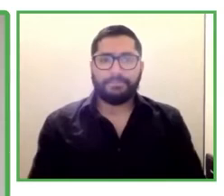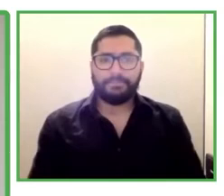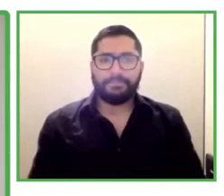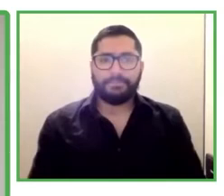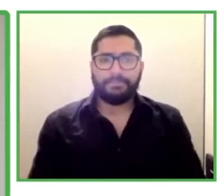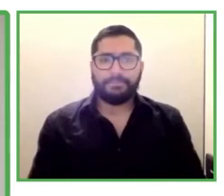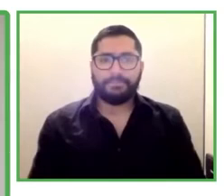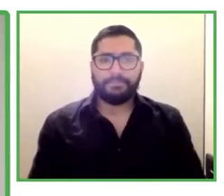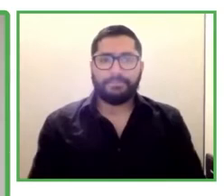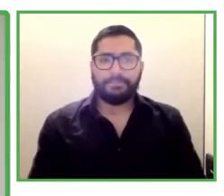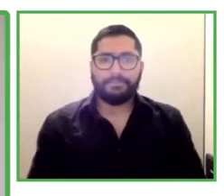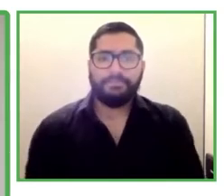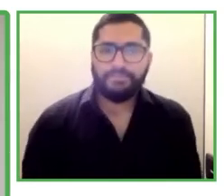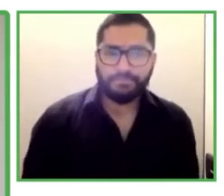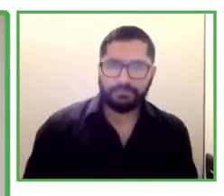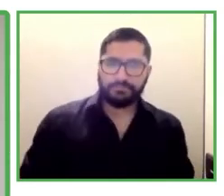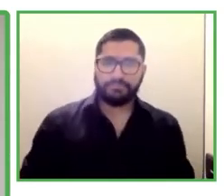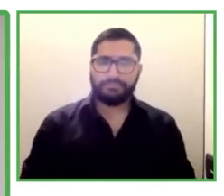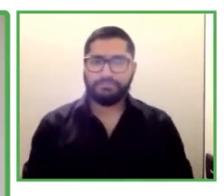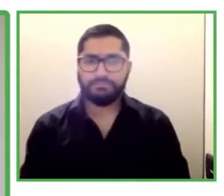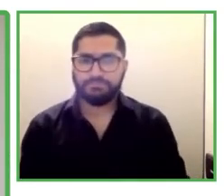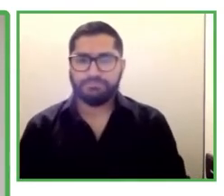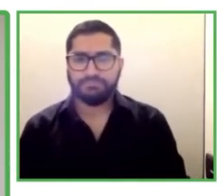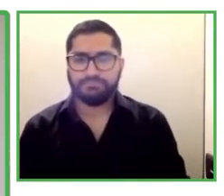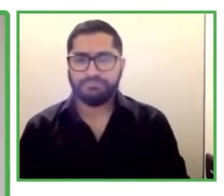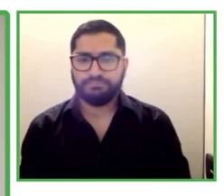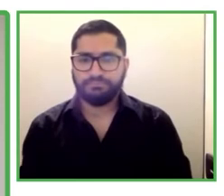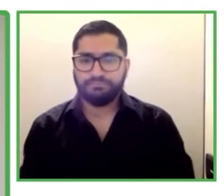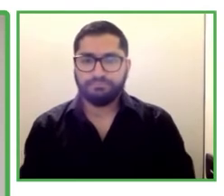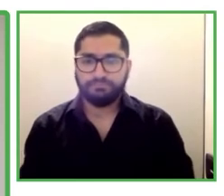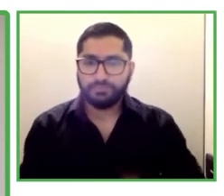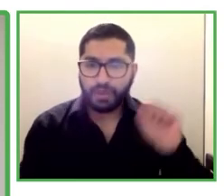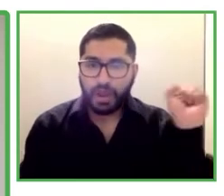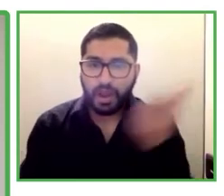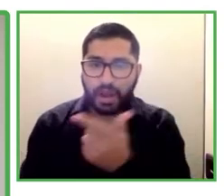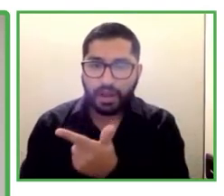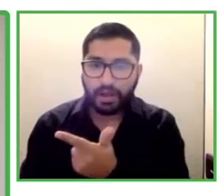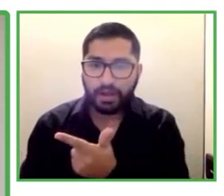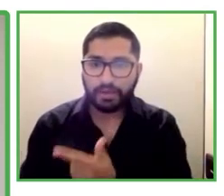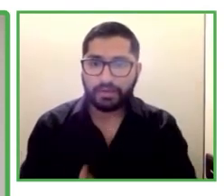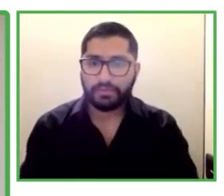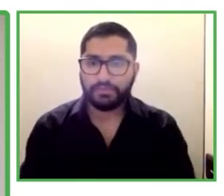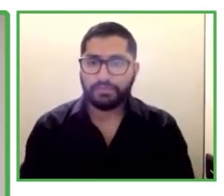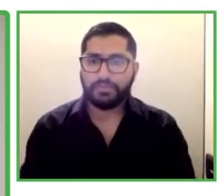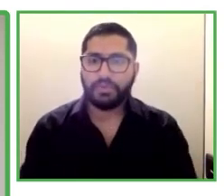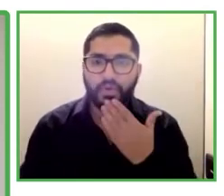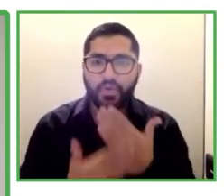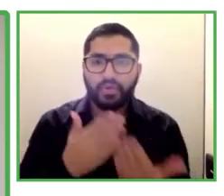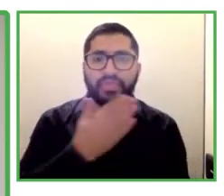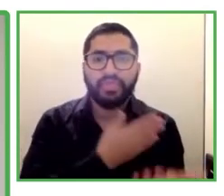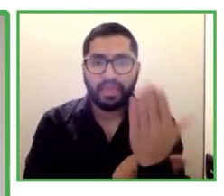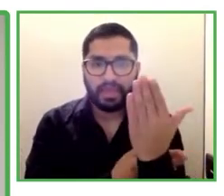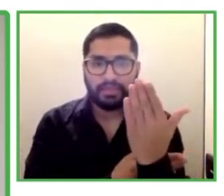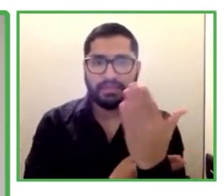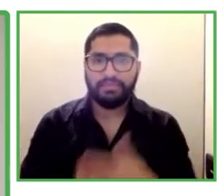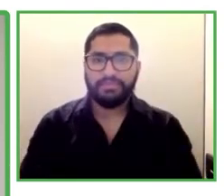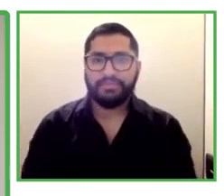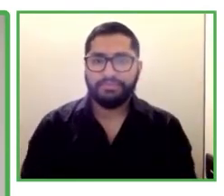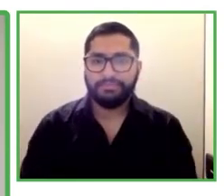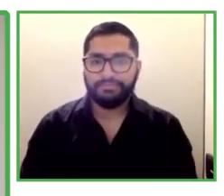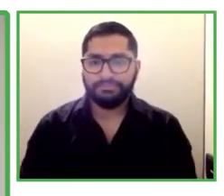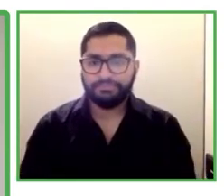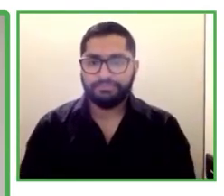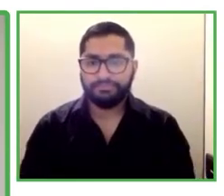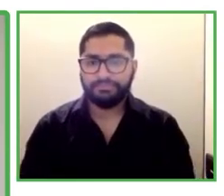Buenos días a todos. Buenos días a todas. Buenos días y buenas tardes a todos. Y